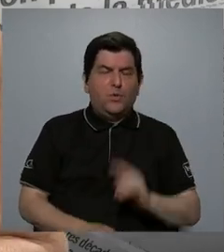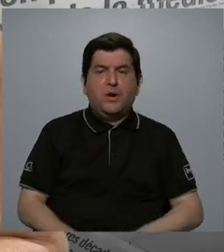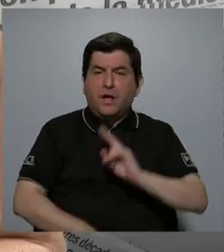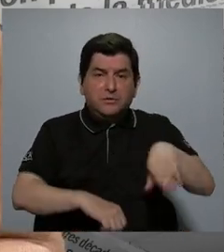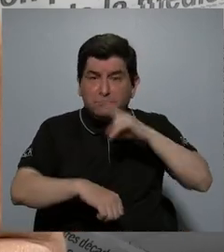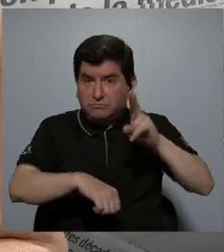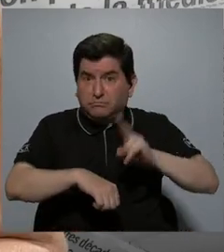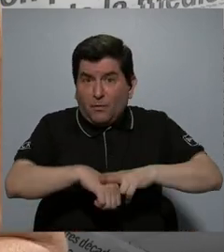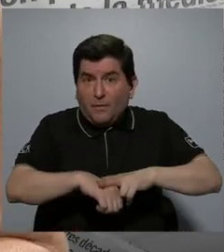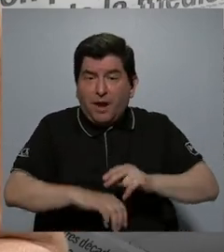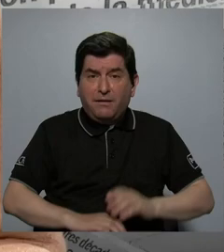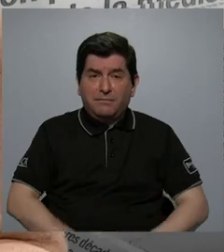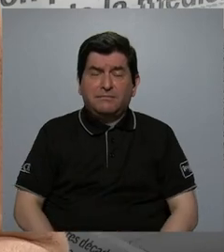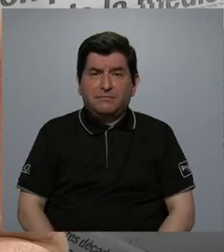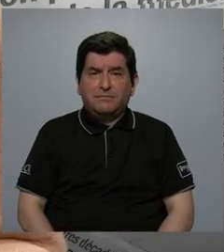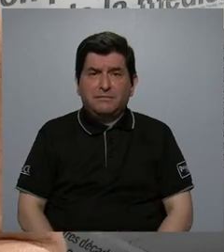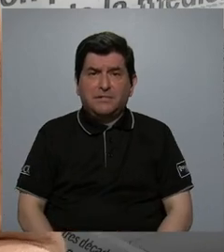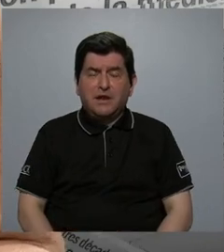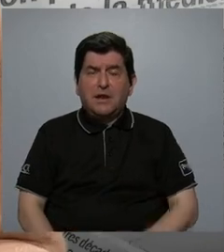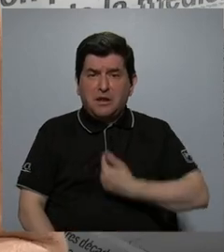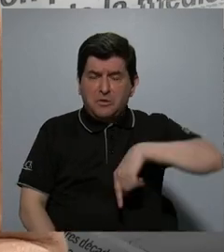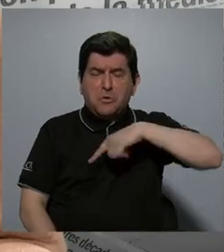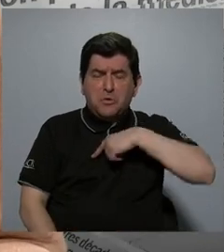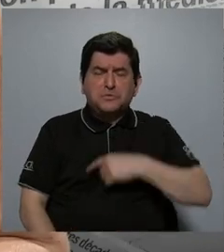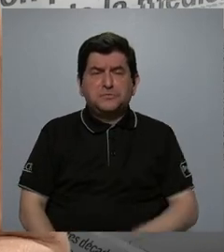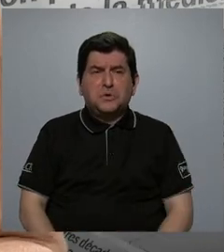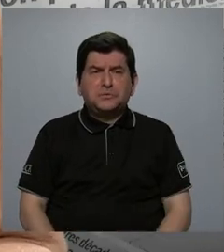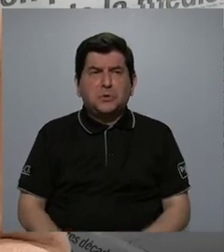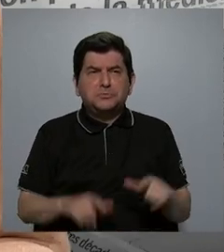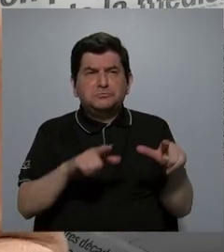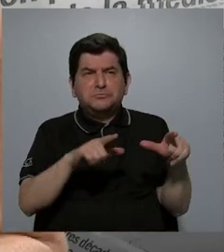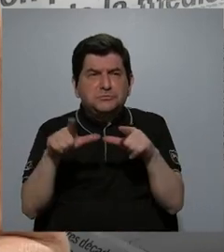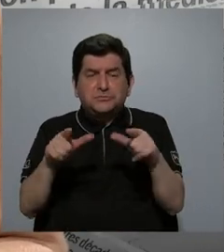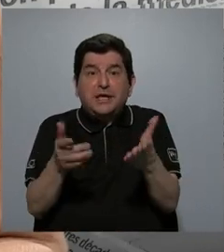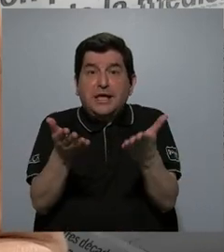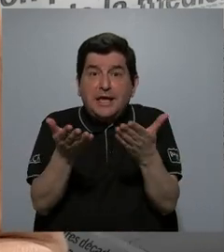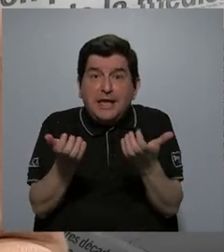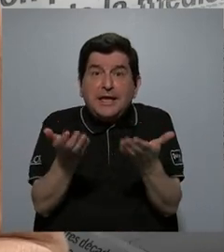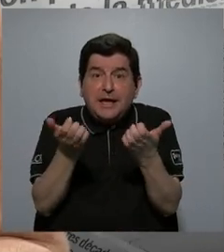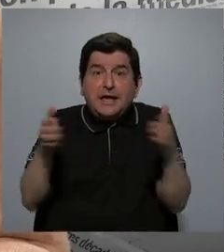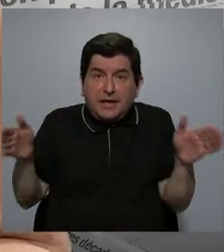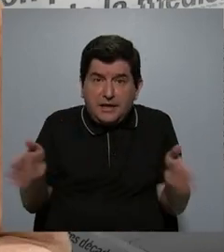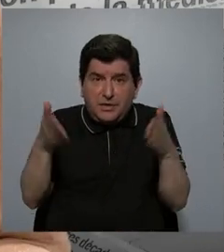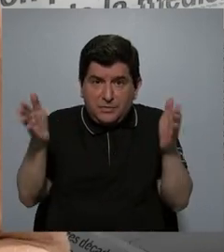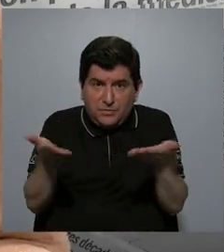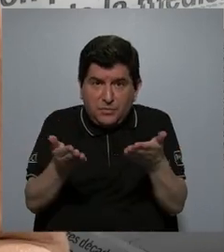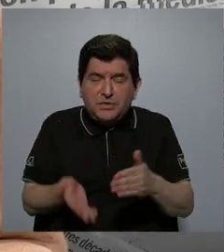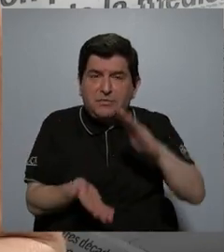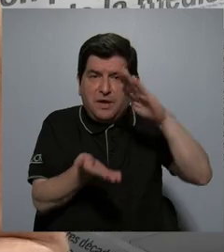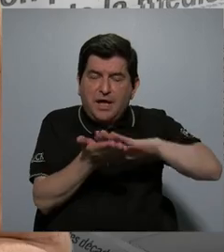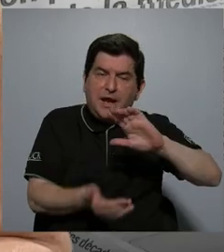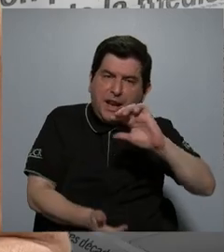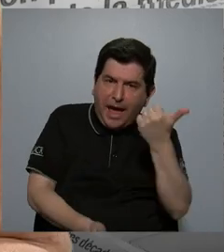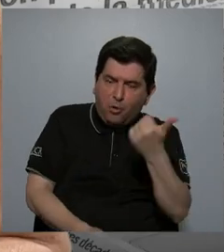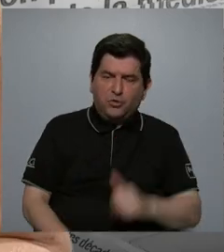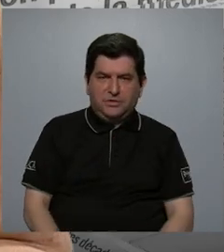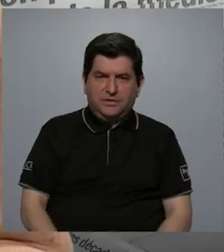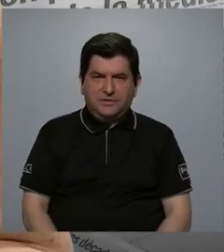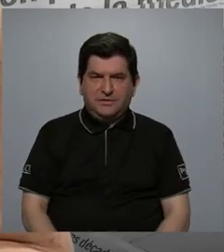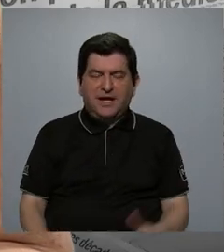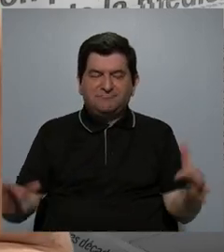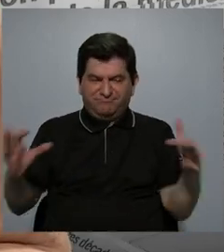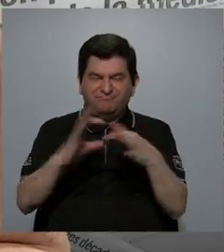normalmente estamos dispuestos o queremos o estamos motivados a reducir la otra. Luego hay bastante